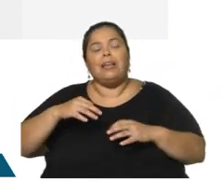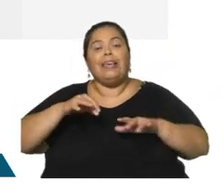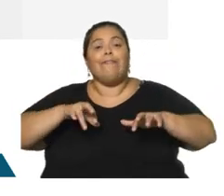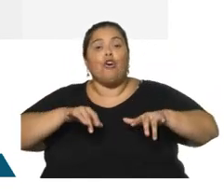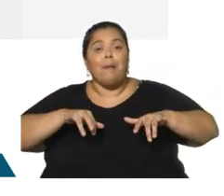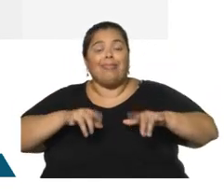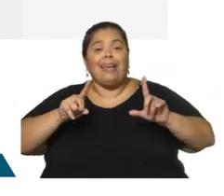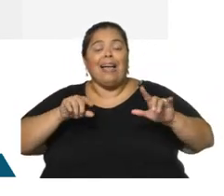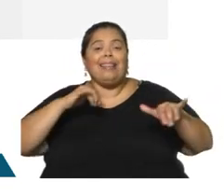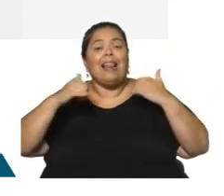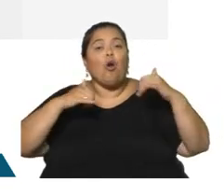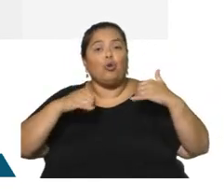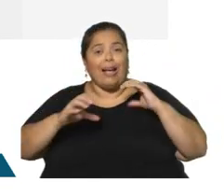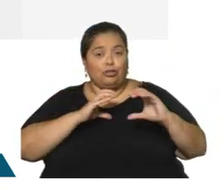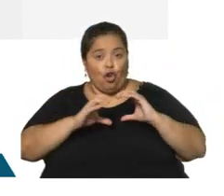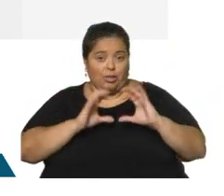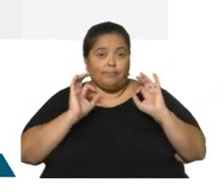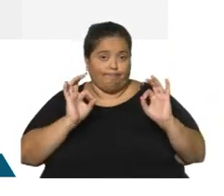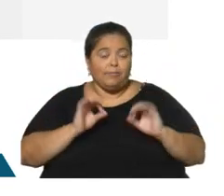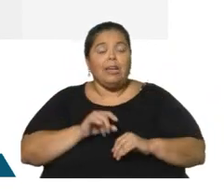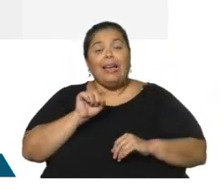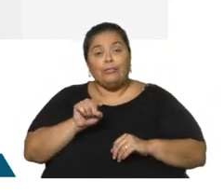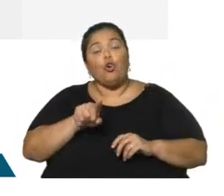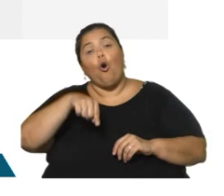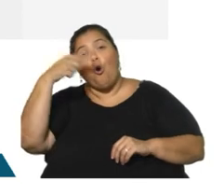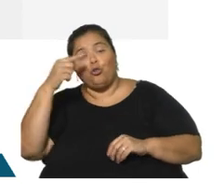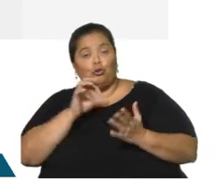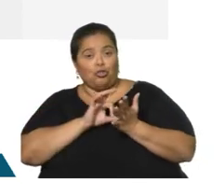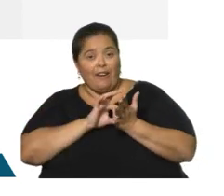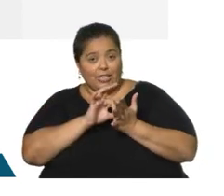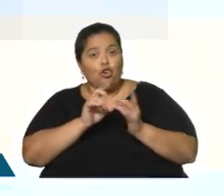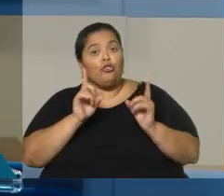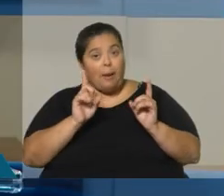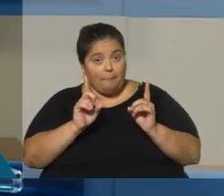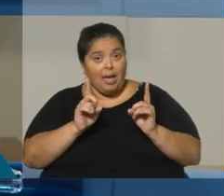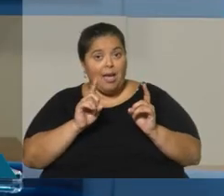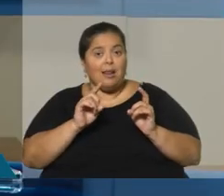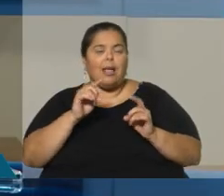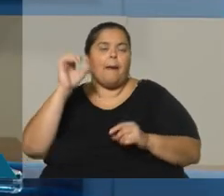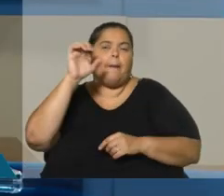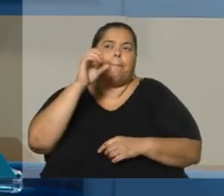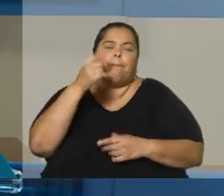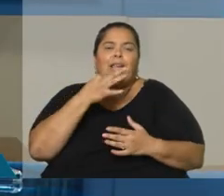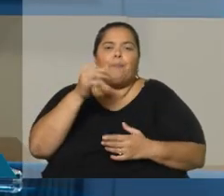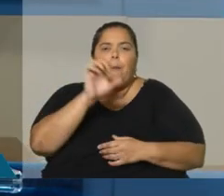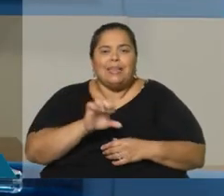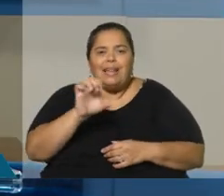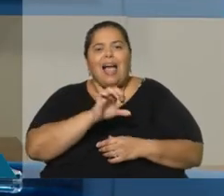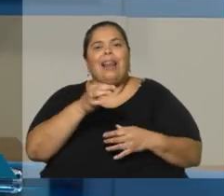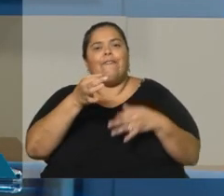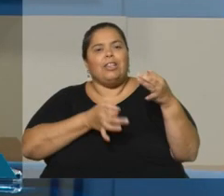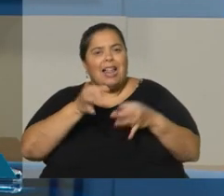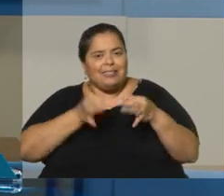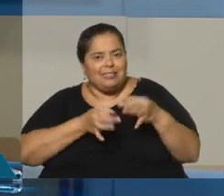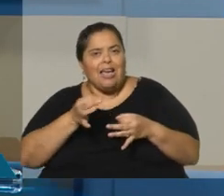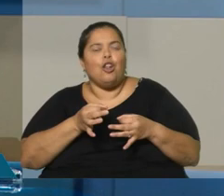y las telecomunicaciones. Pero también pasa con otros servicios globales, como pueden ser empresariales, financieros y demás, que también están